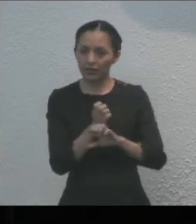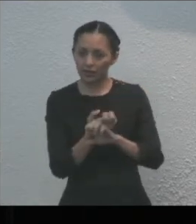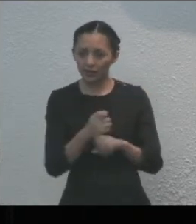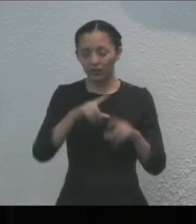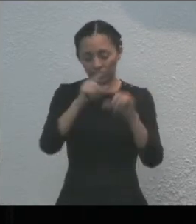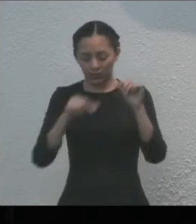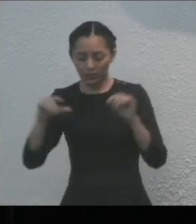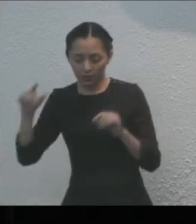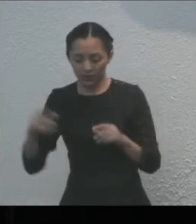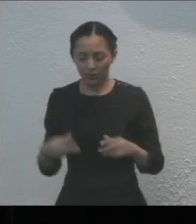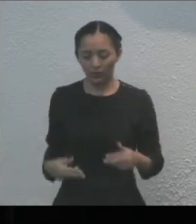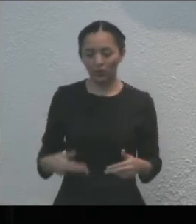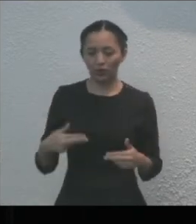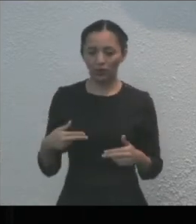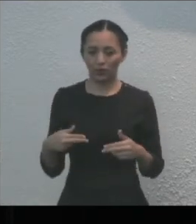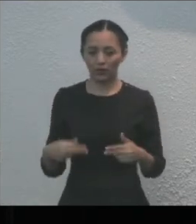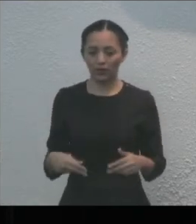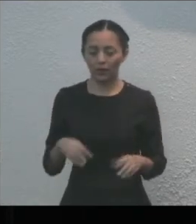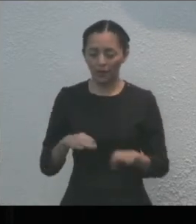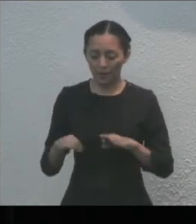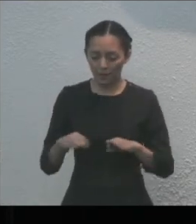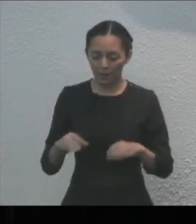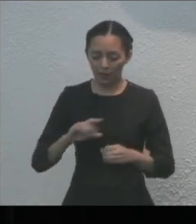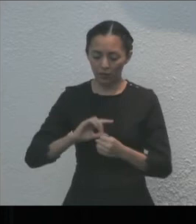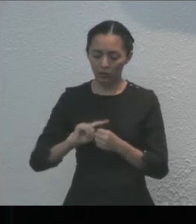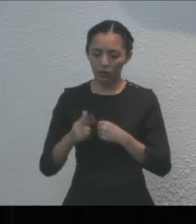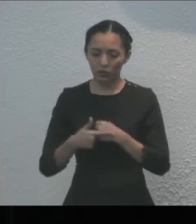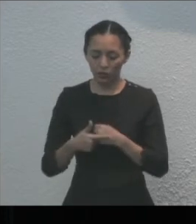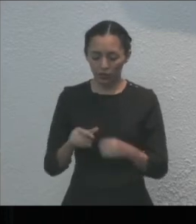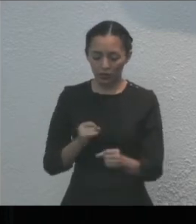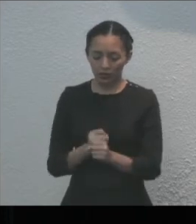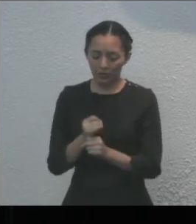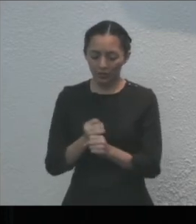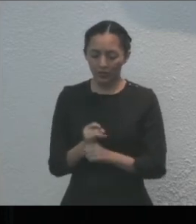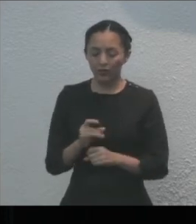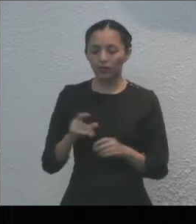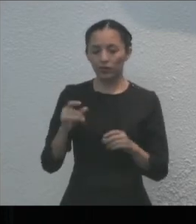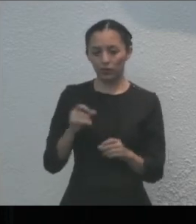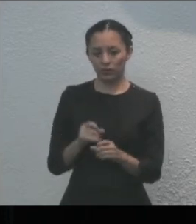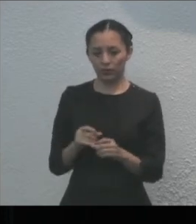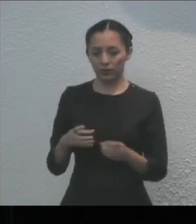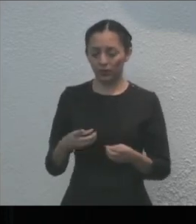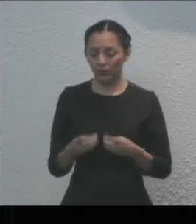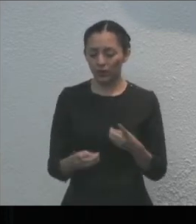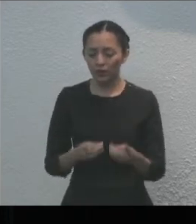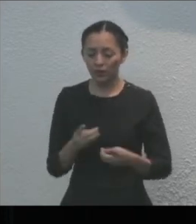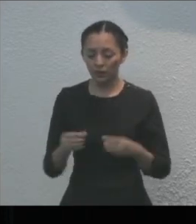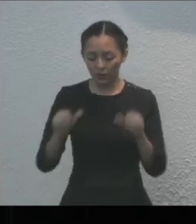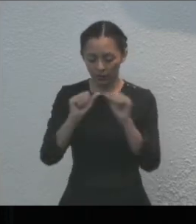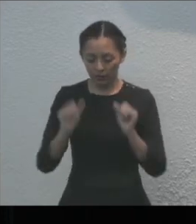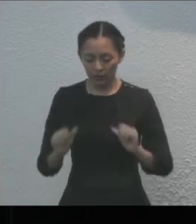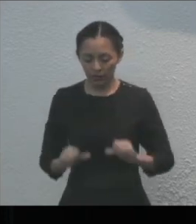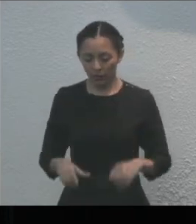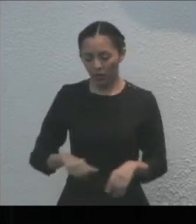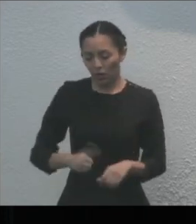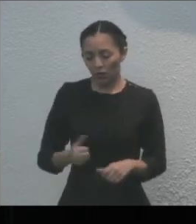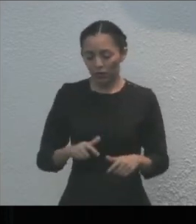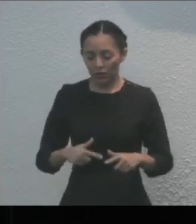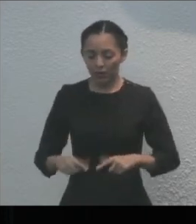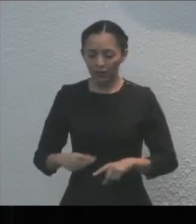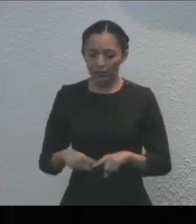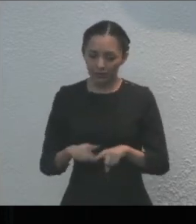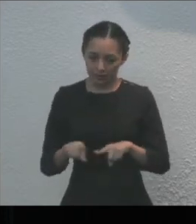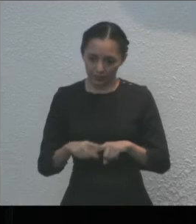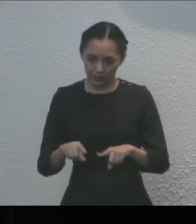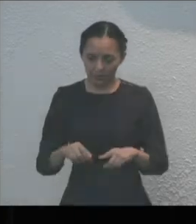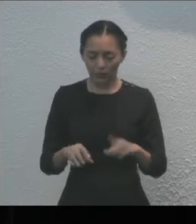económicas, humanísticas, educativas, científicas, de investigación, deportivas, artes y cualquier otra actividad que sea